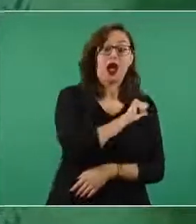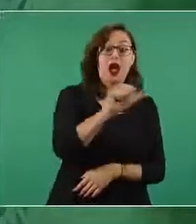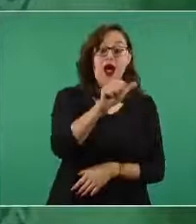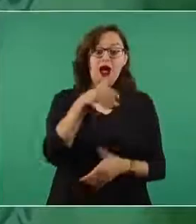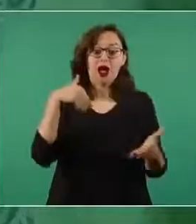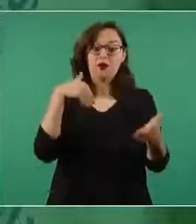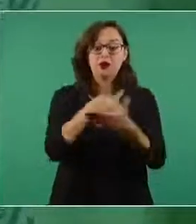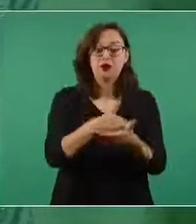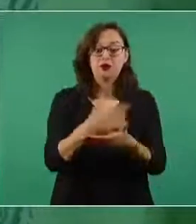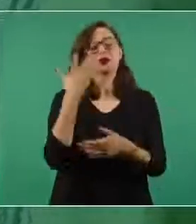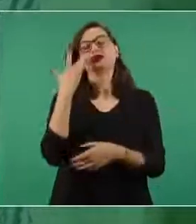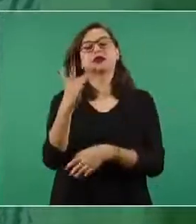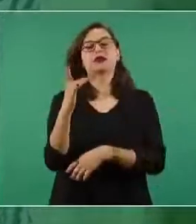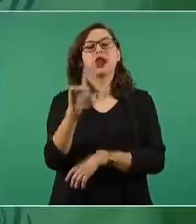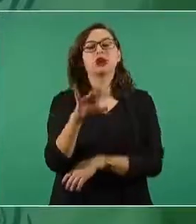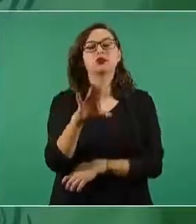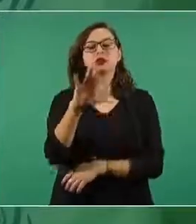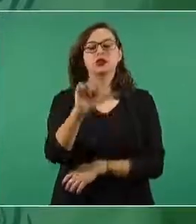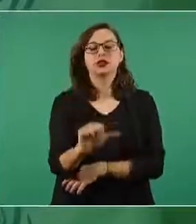al aeropuerto